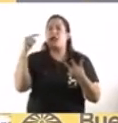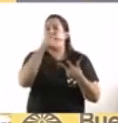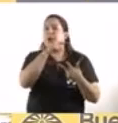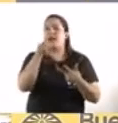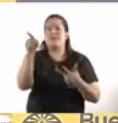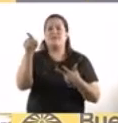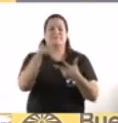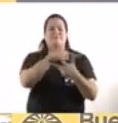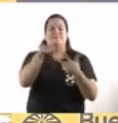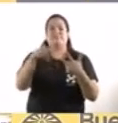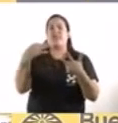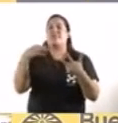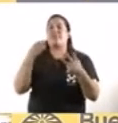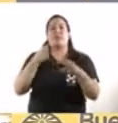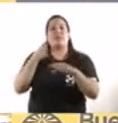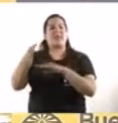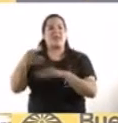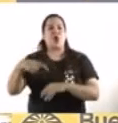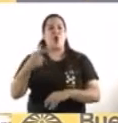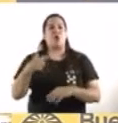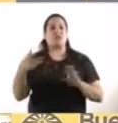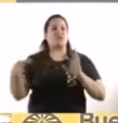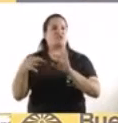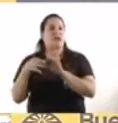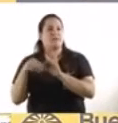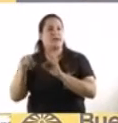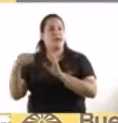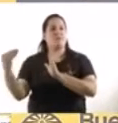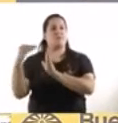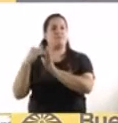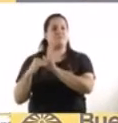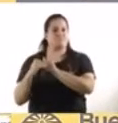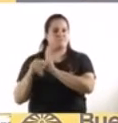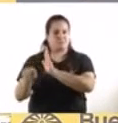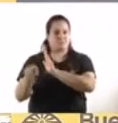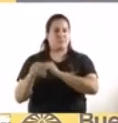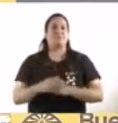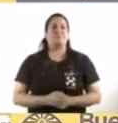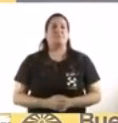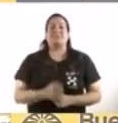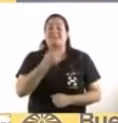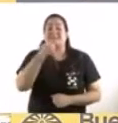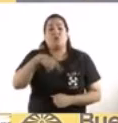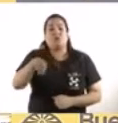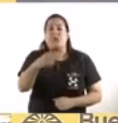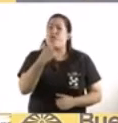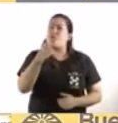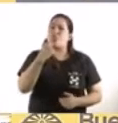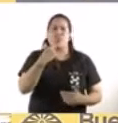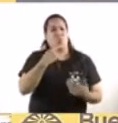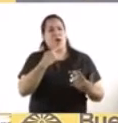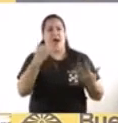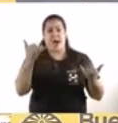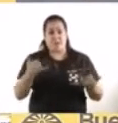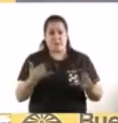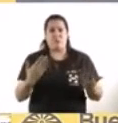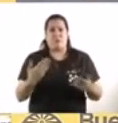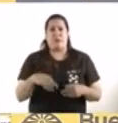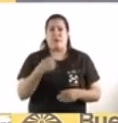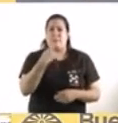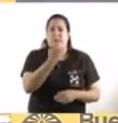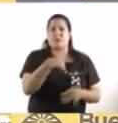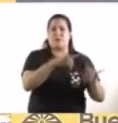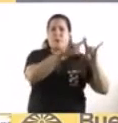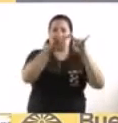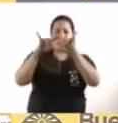directamente en su prestador y cualquier duda que tengan sobre esto también en el sitio de la ciudad o a través del whatsapp.